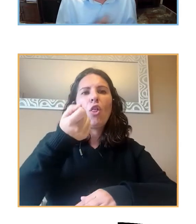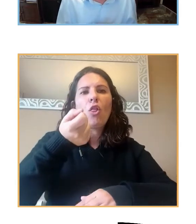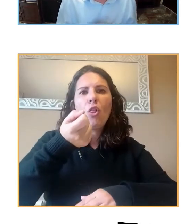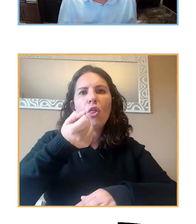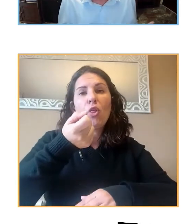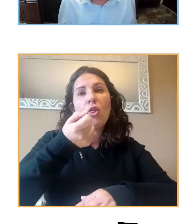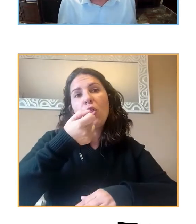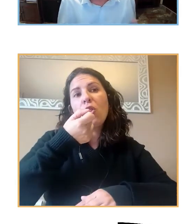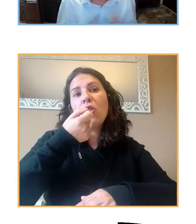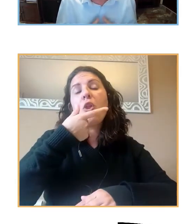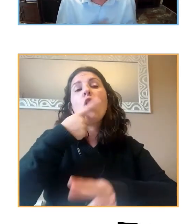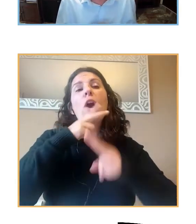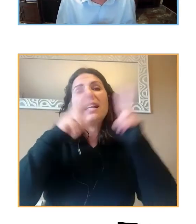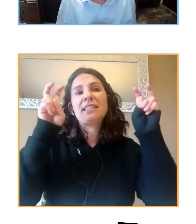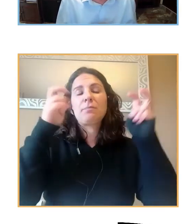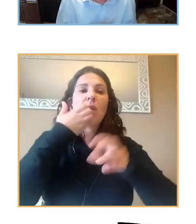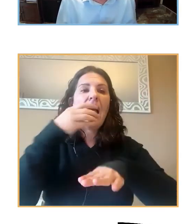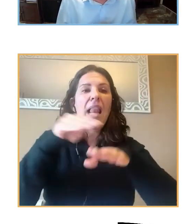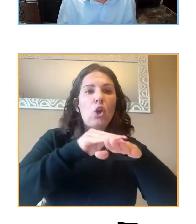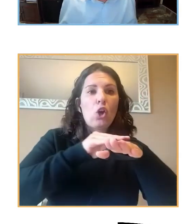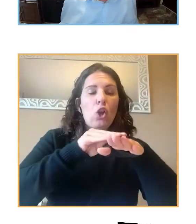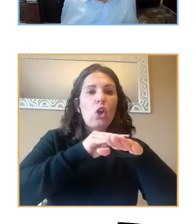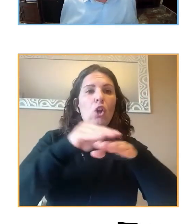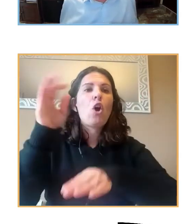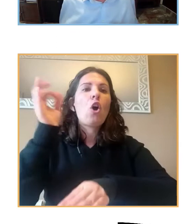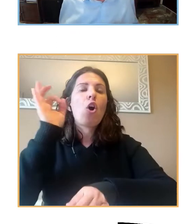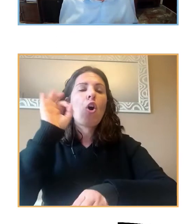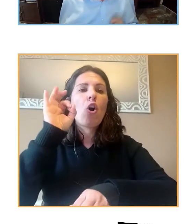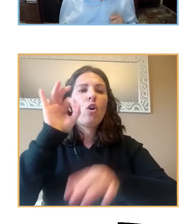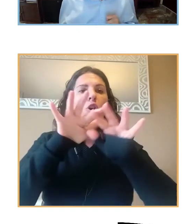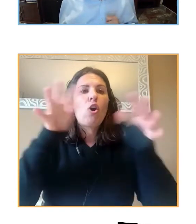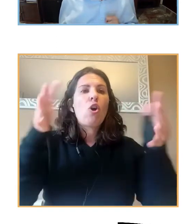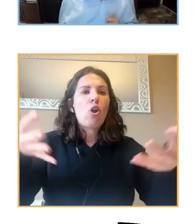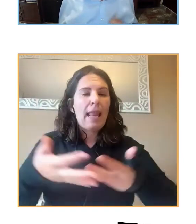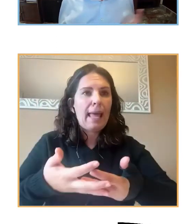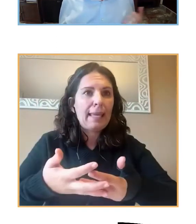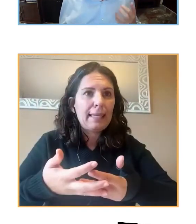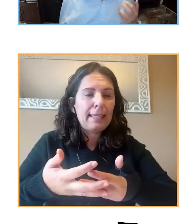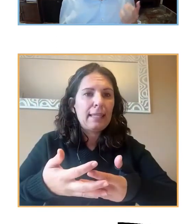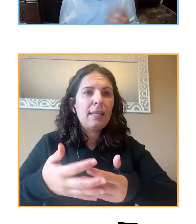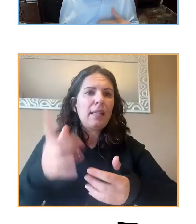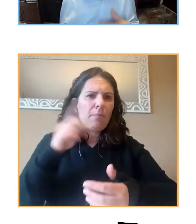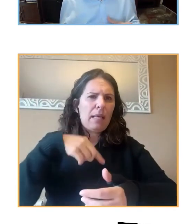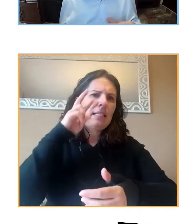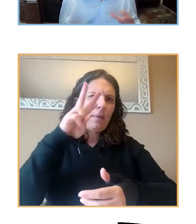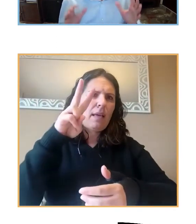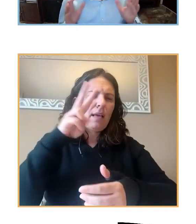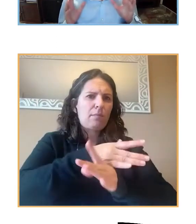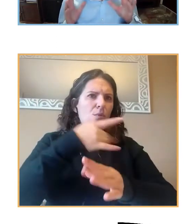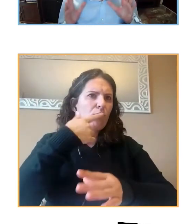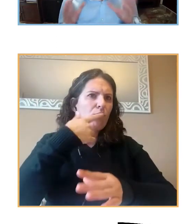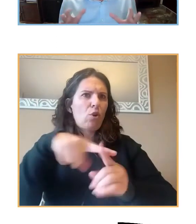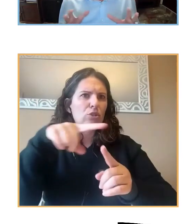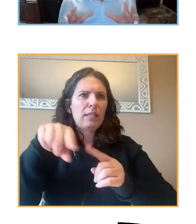o el juego online, también se ha visto aumentado de forma importante. En cuanto a los